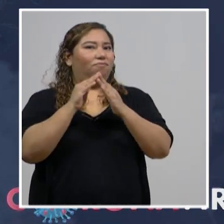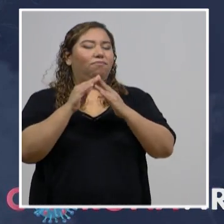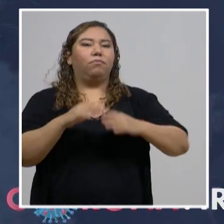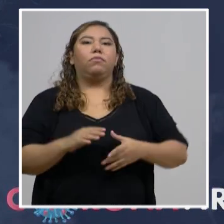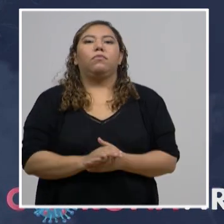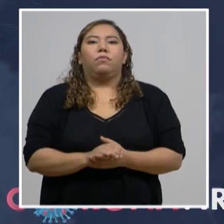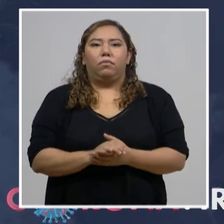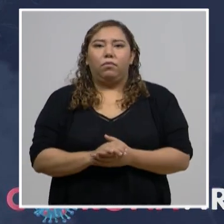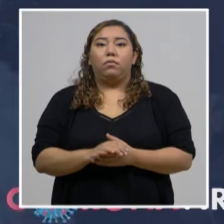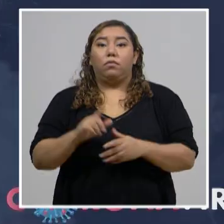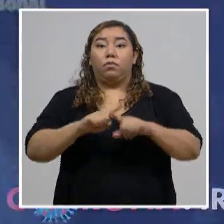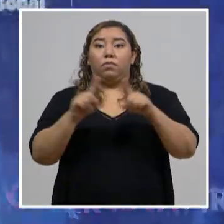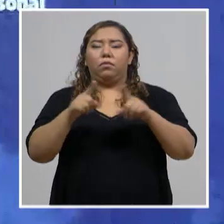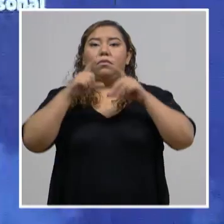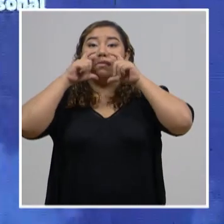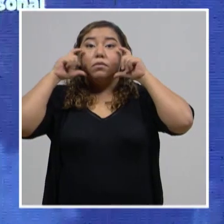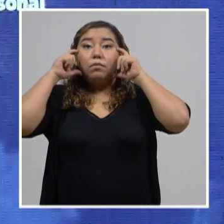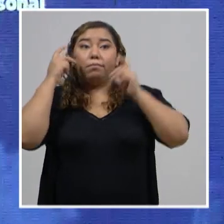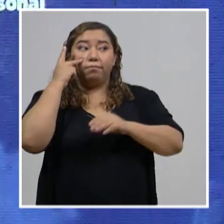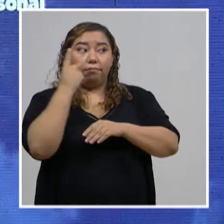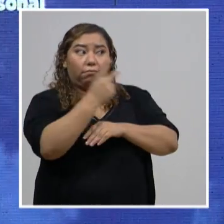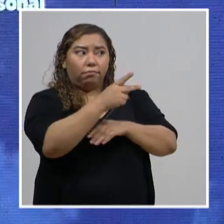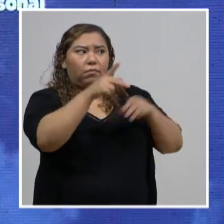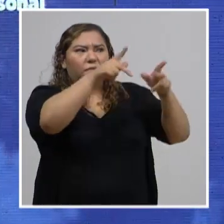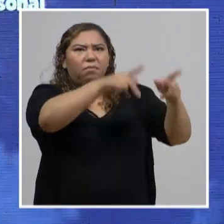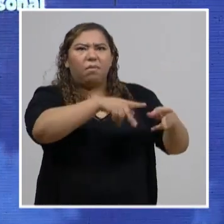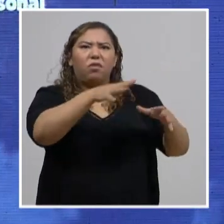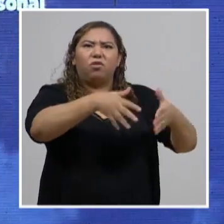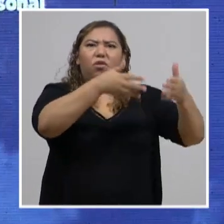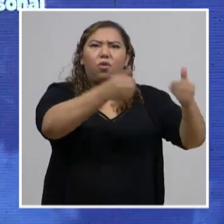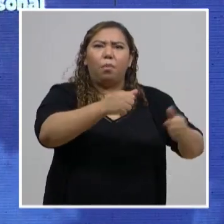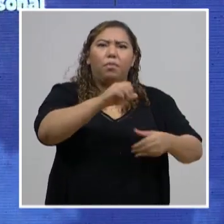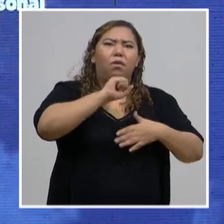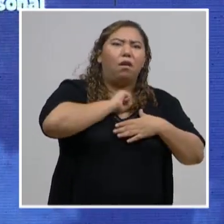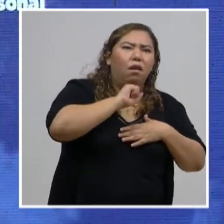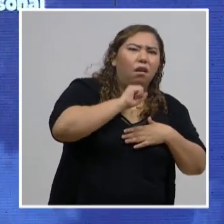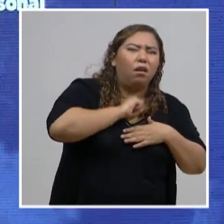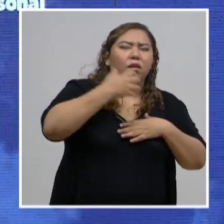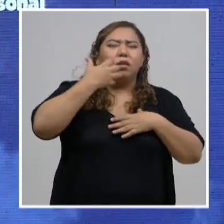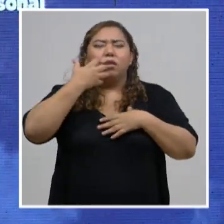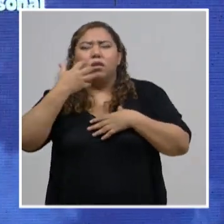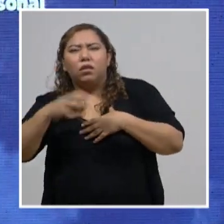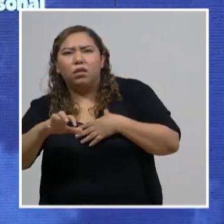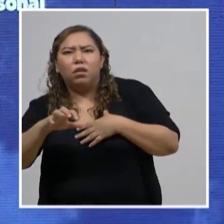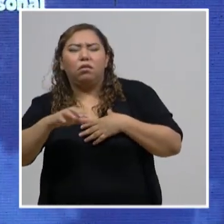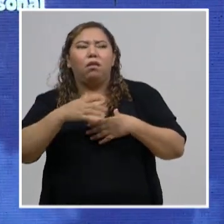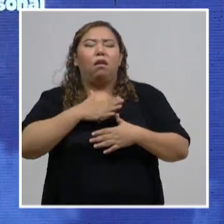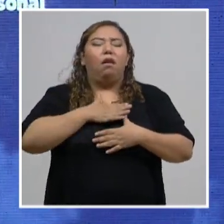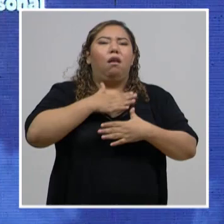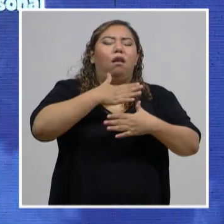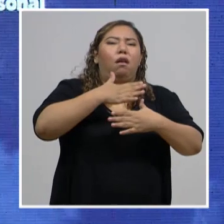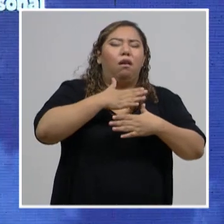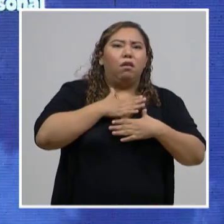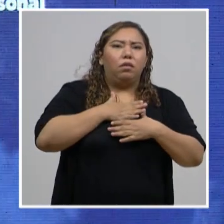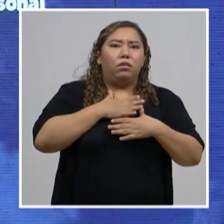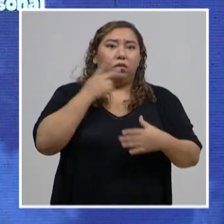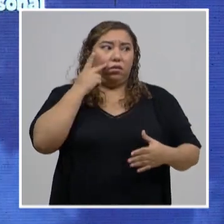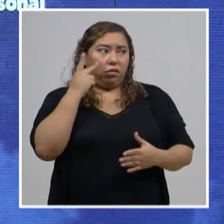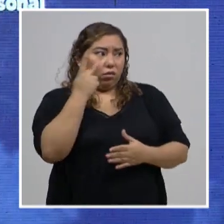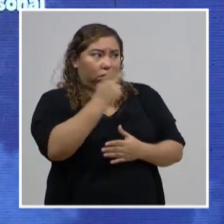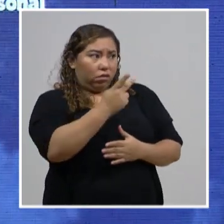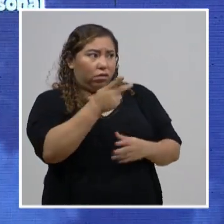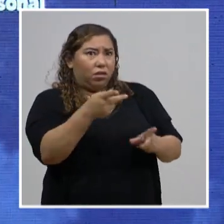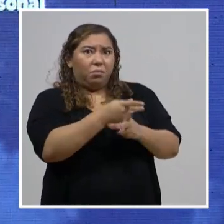hay que ver cómo está esa dificultad respiratoria, cómo está esa tos, cómo está la fiebre. Si presenta cualquiera de estos síntomas que se están